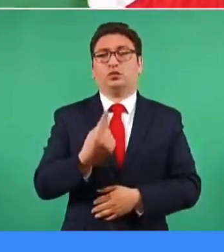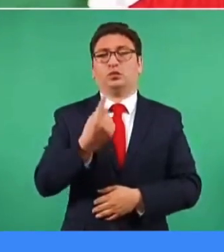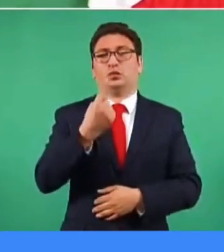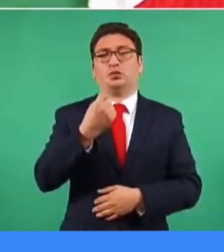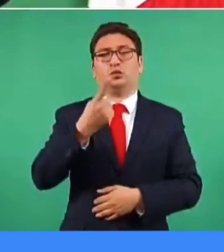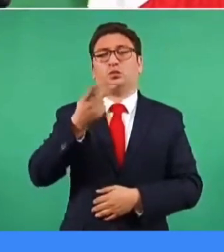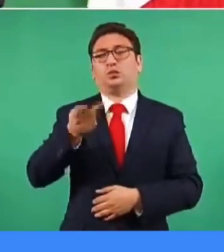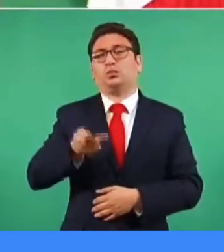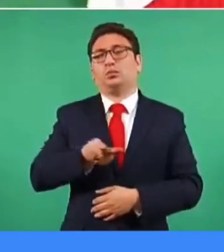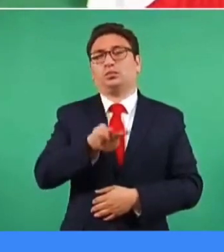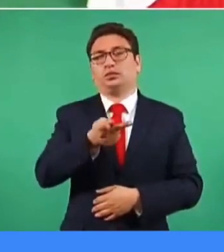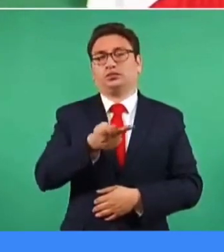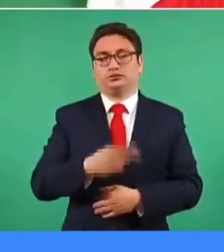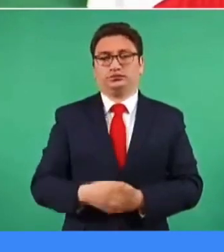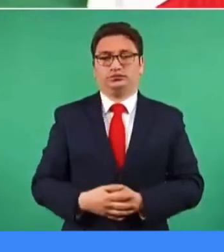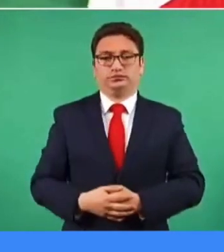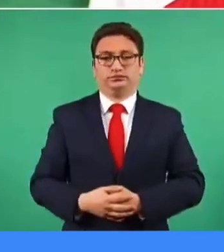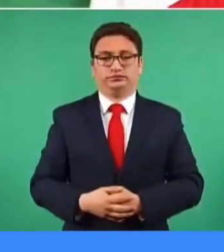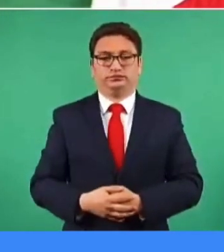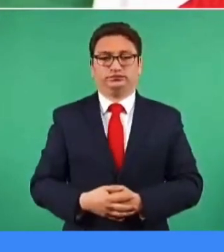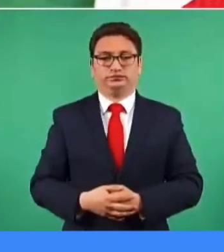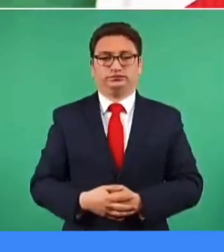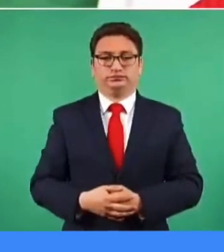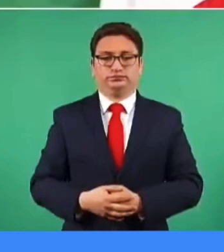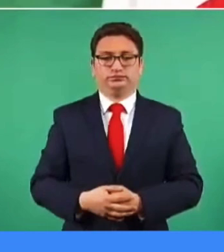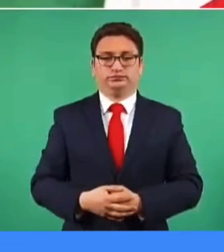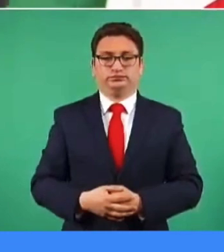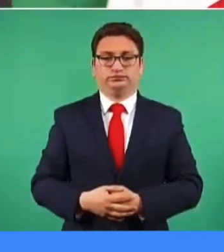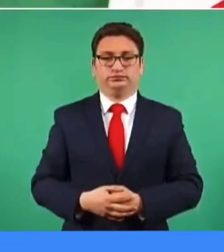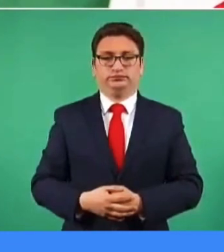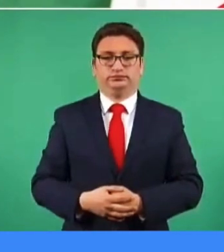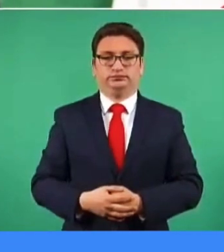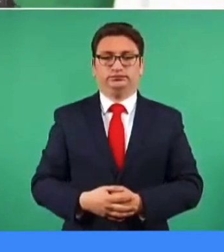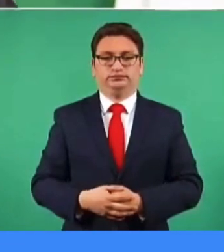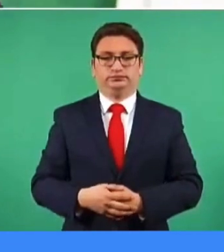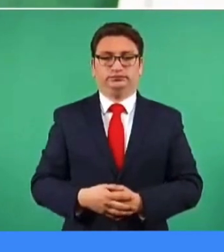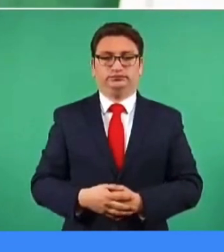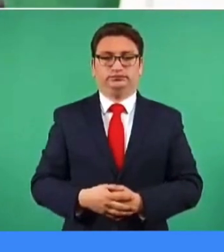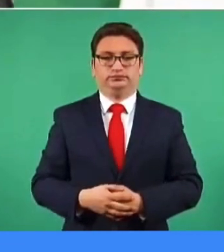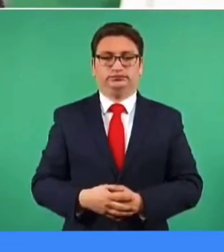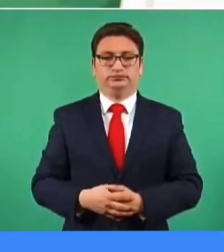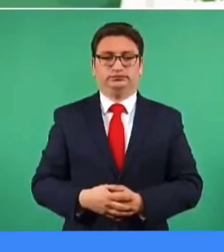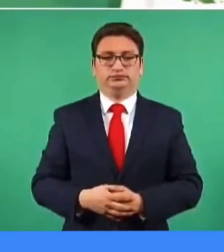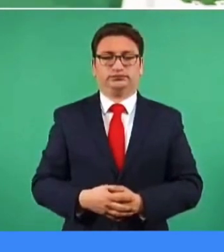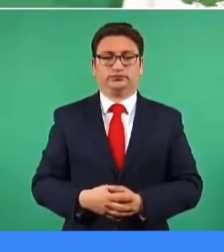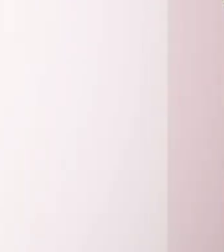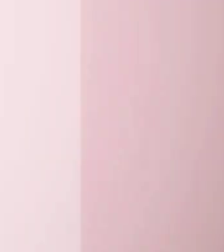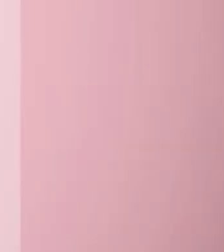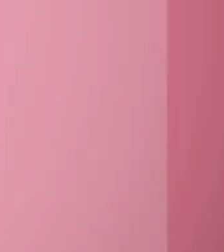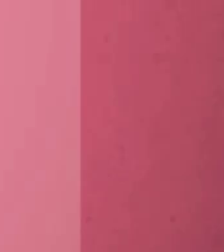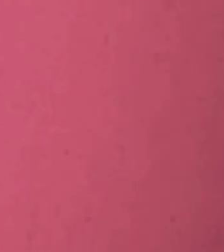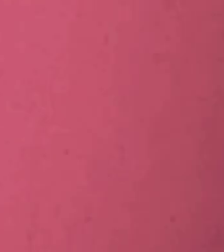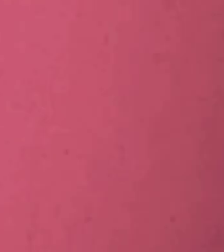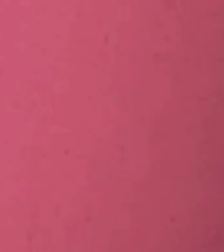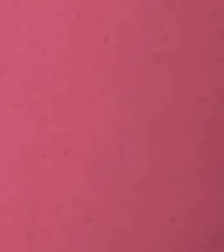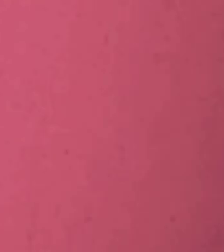que se puede traducir de manera muy sencilla.